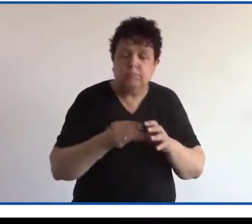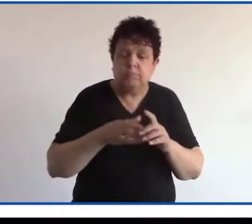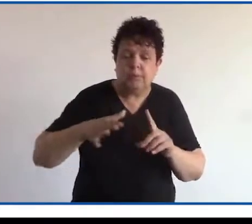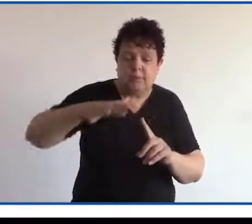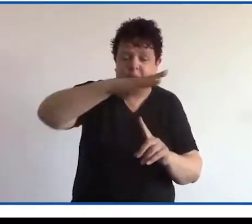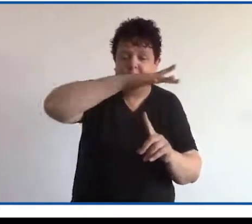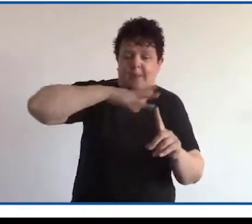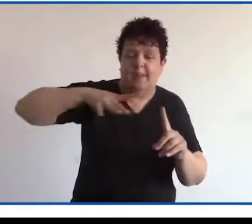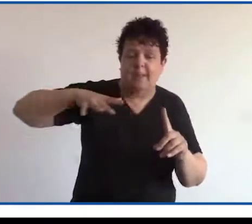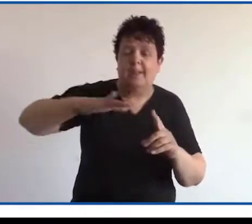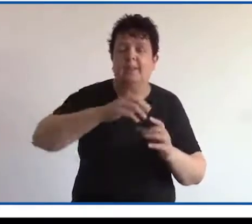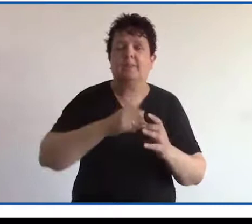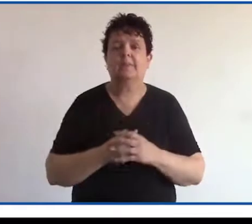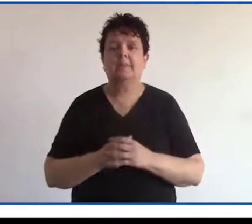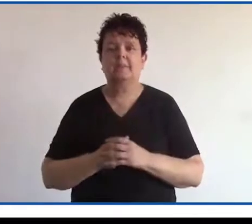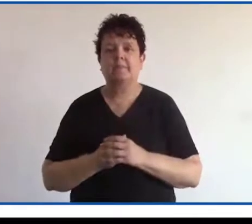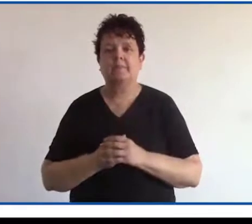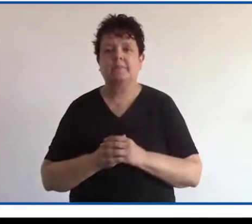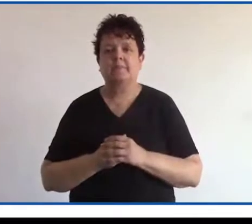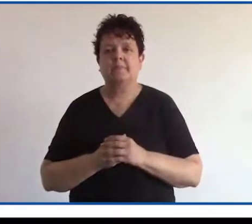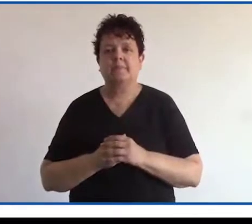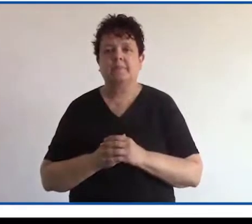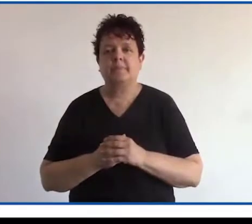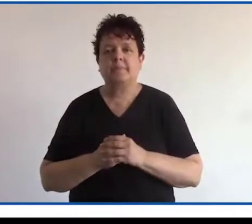condiciones que lo sostienen. 5.